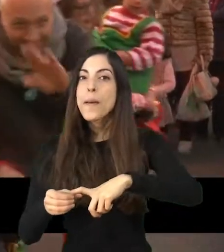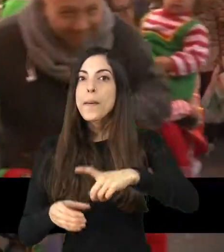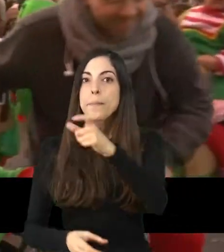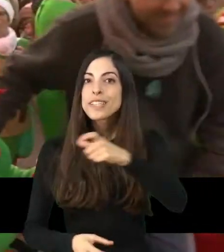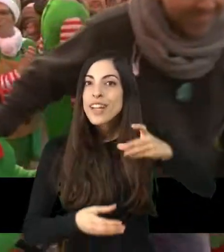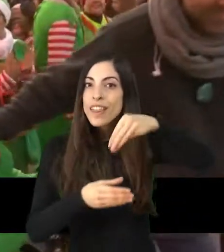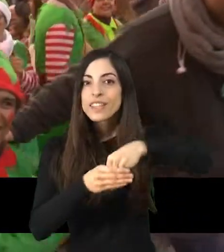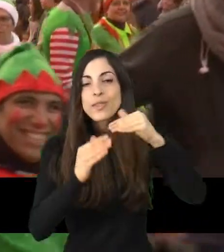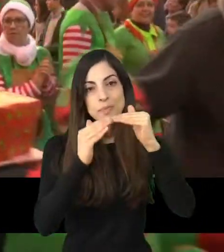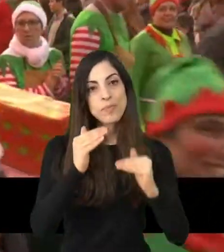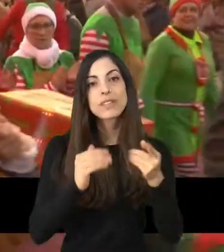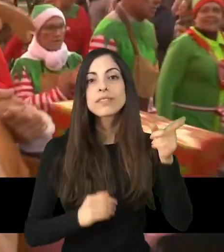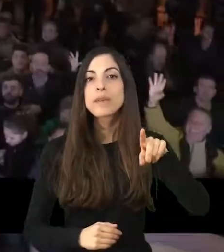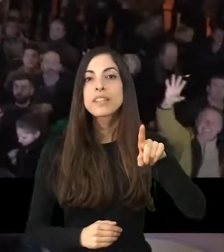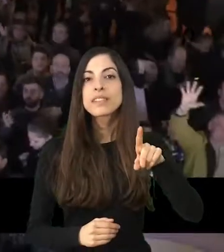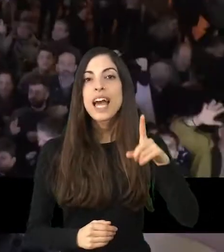juguetes al público.